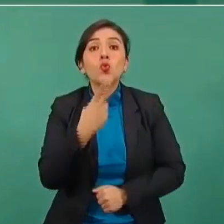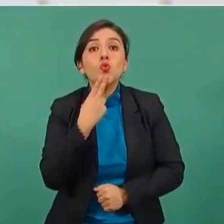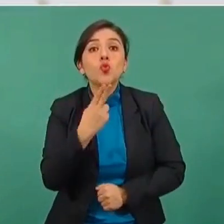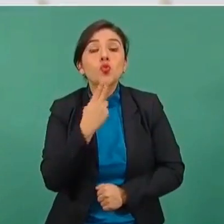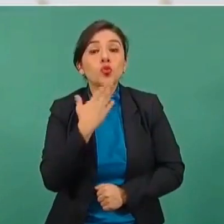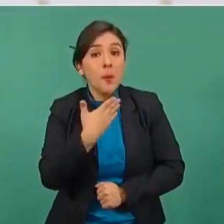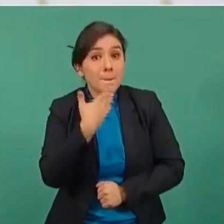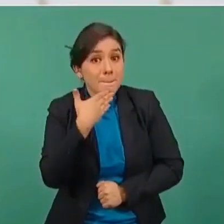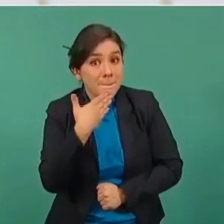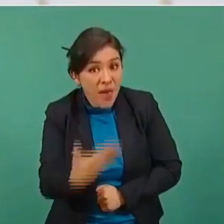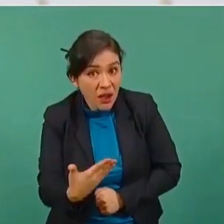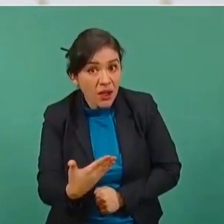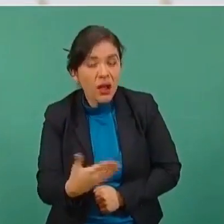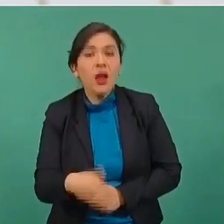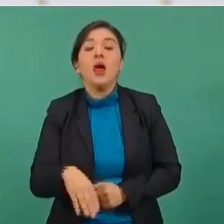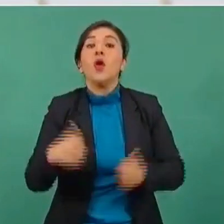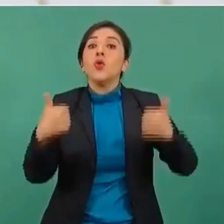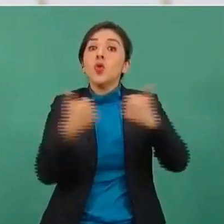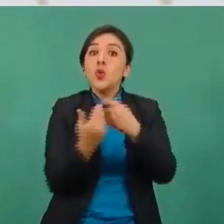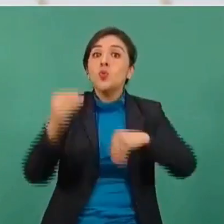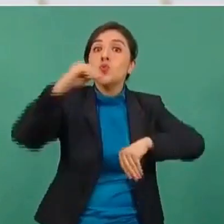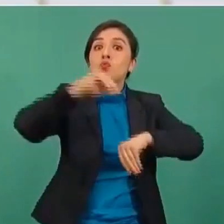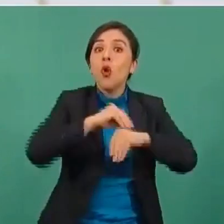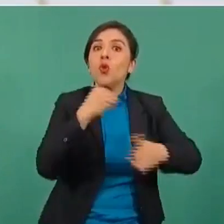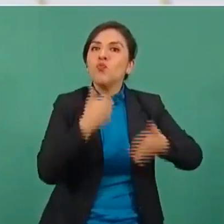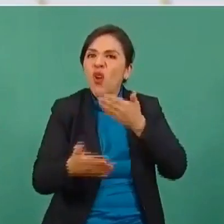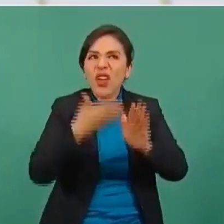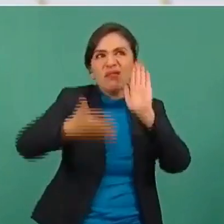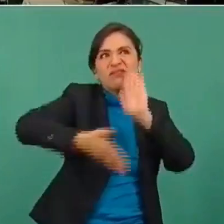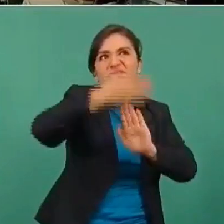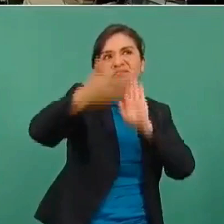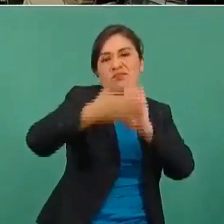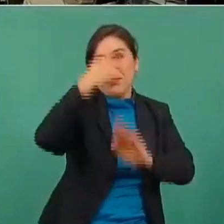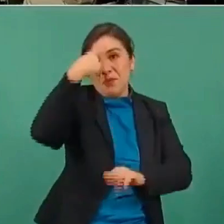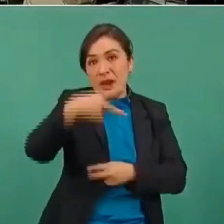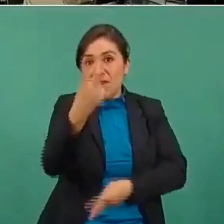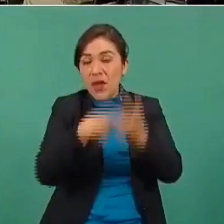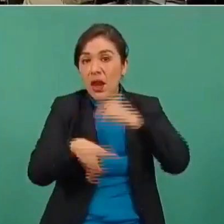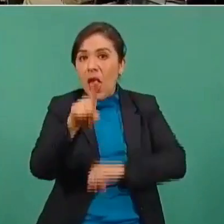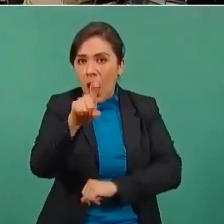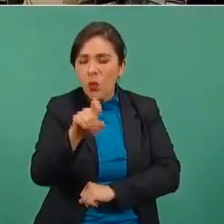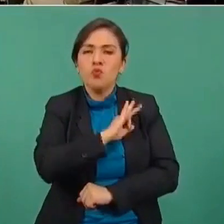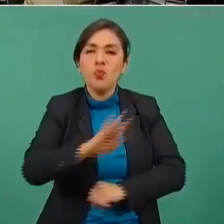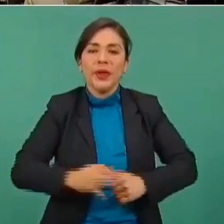y si modernizamos los sistemas de riesgo bueno presidente ya no